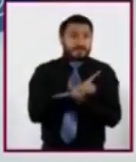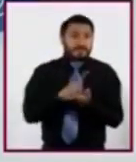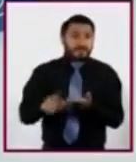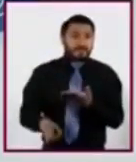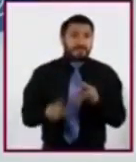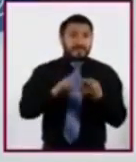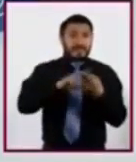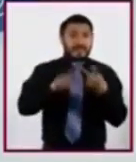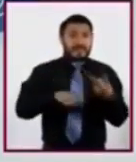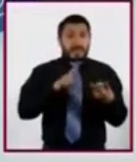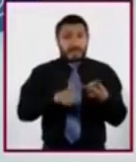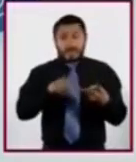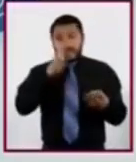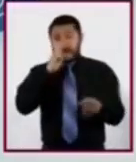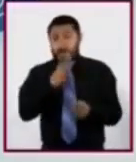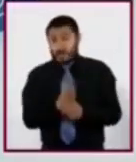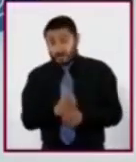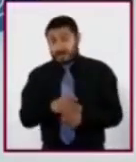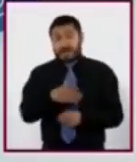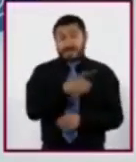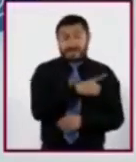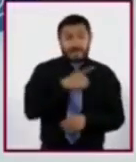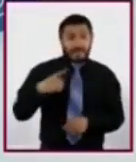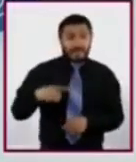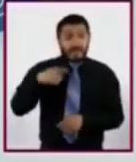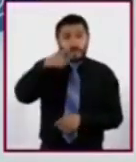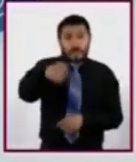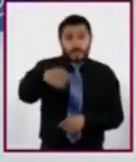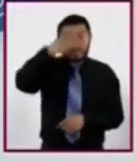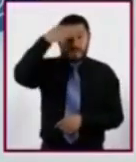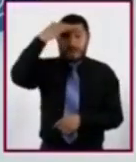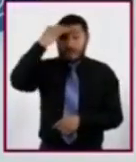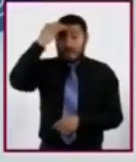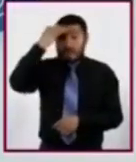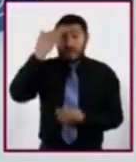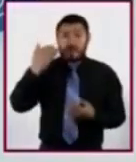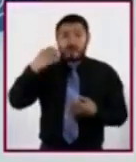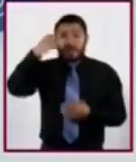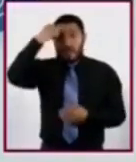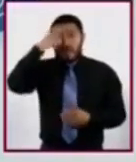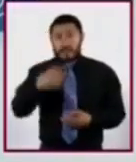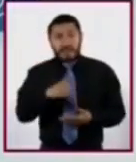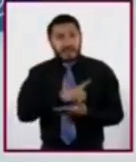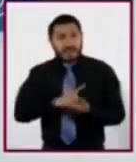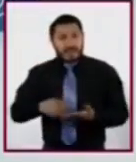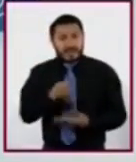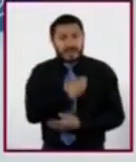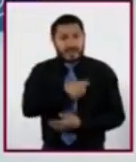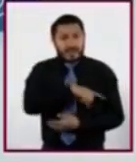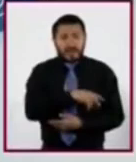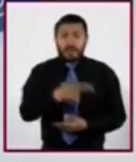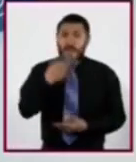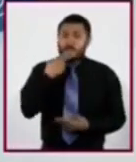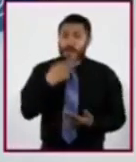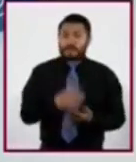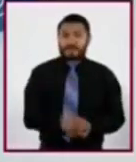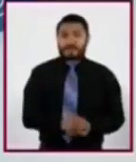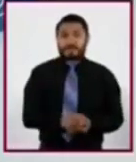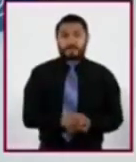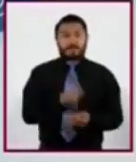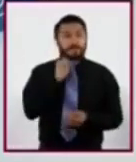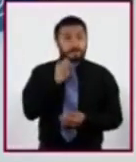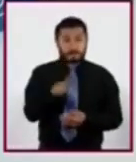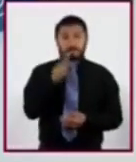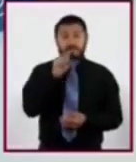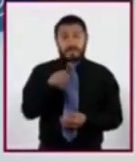responsabilidades que deben tener presente para poder ejercer su derecho a la salud. Así como